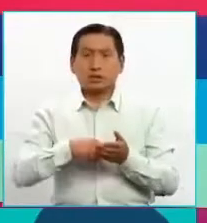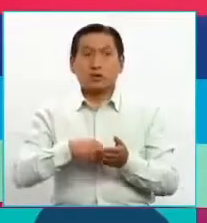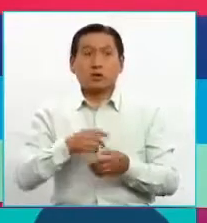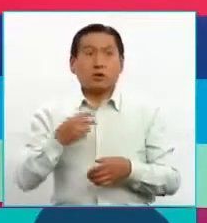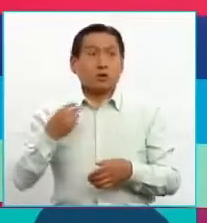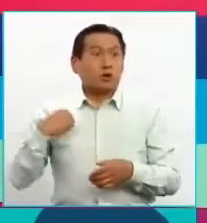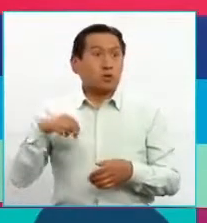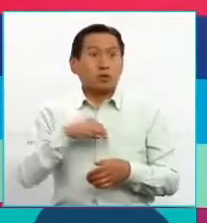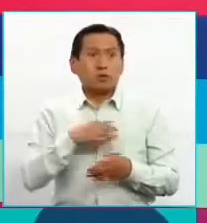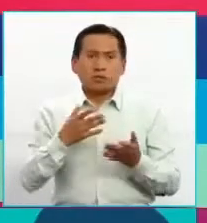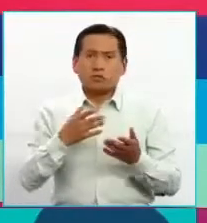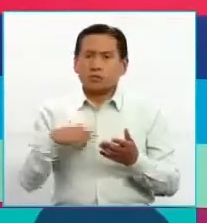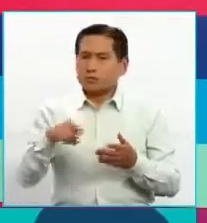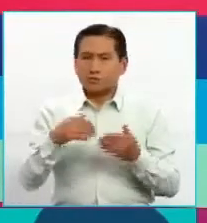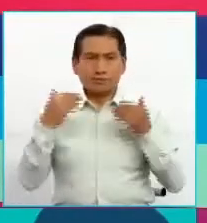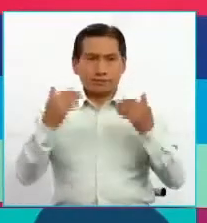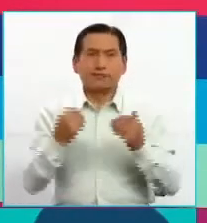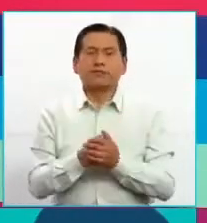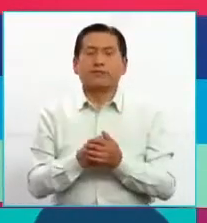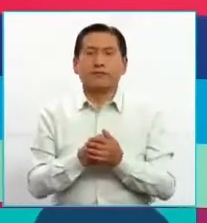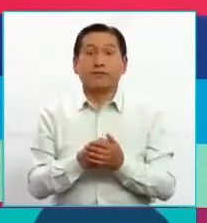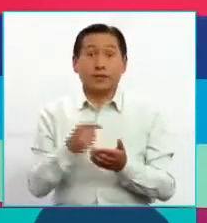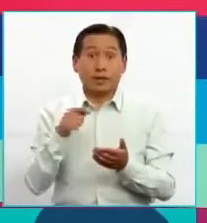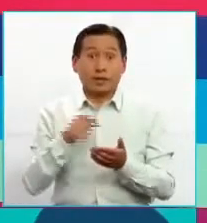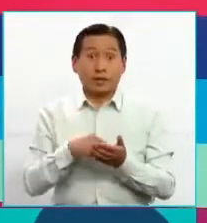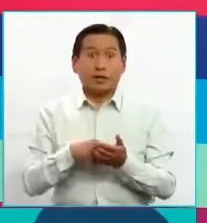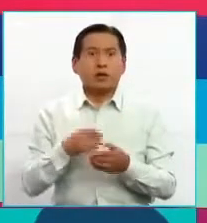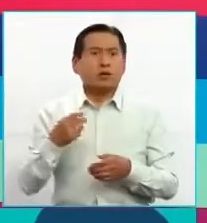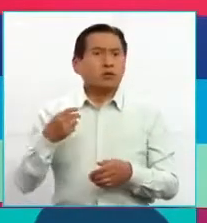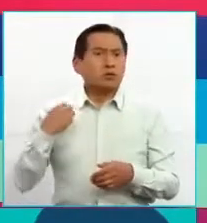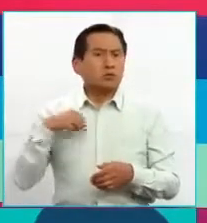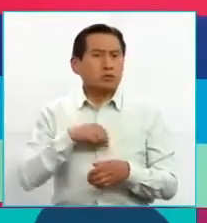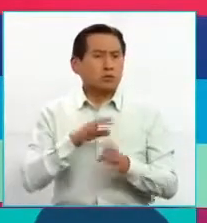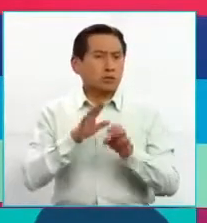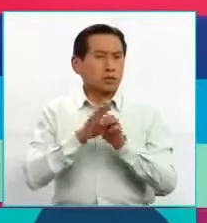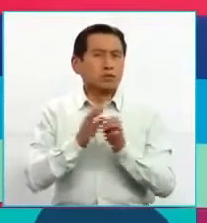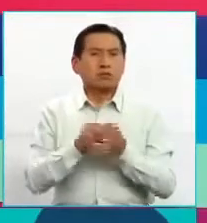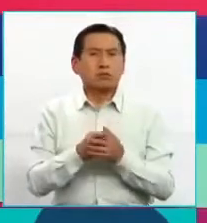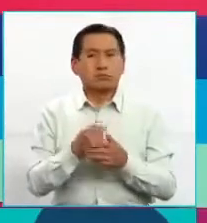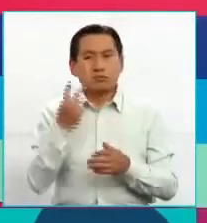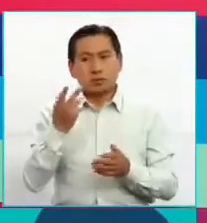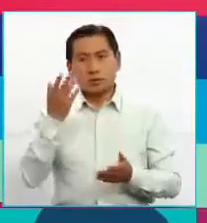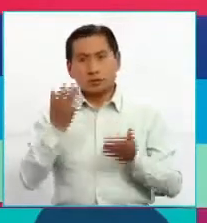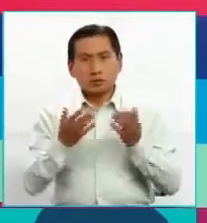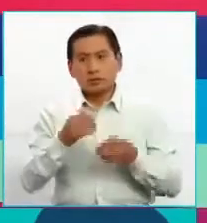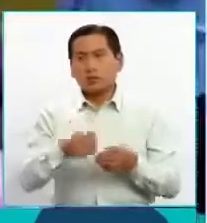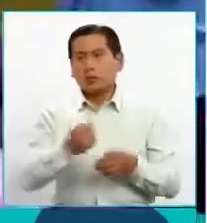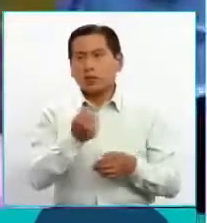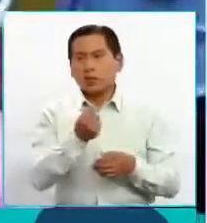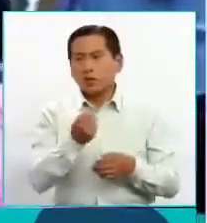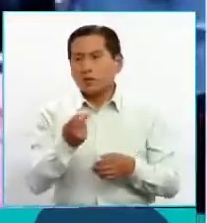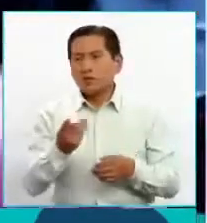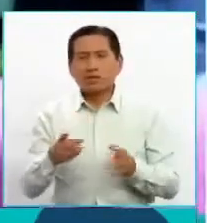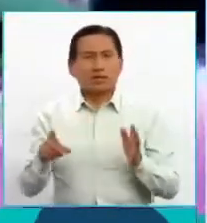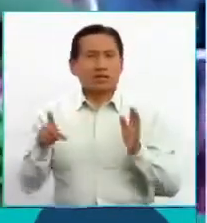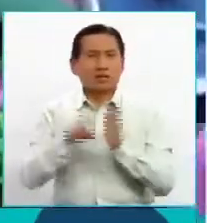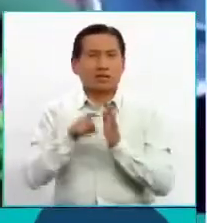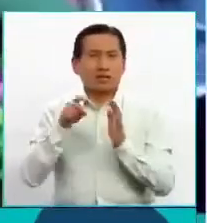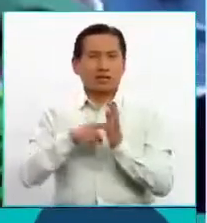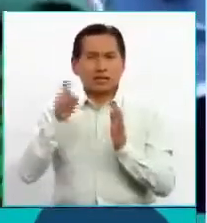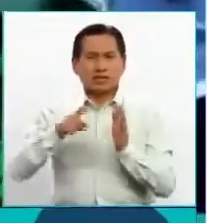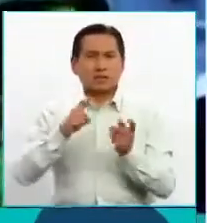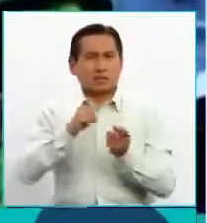a tener que ejecutar. En ese entendido, nosotros ya, por ejemplo, estamos viendo también algunas leyes que hay que